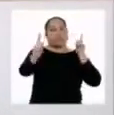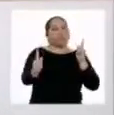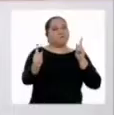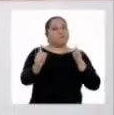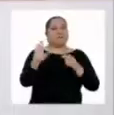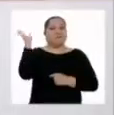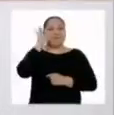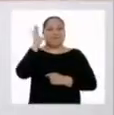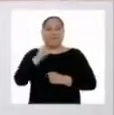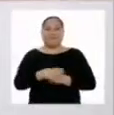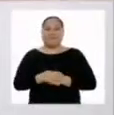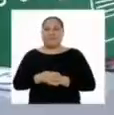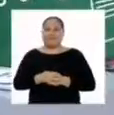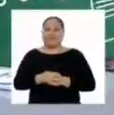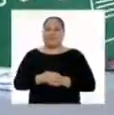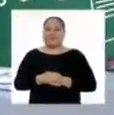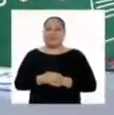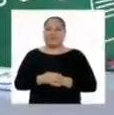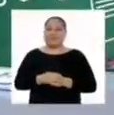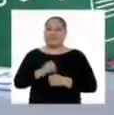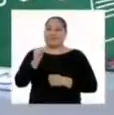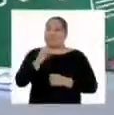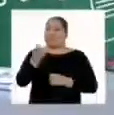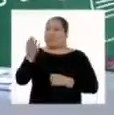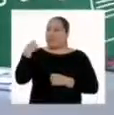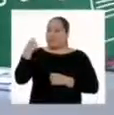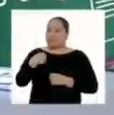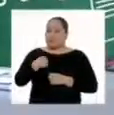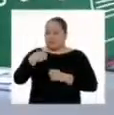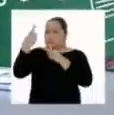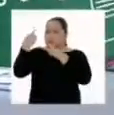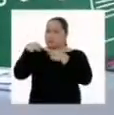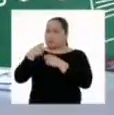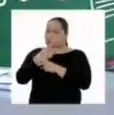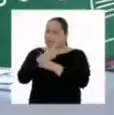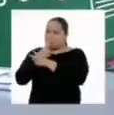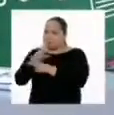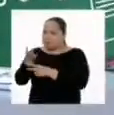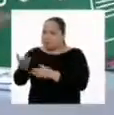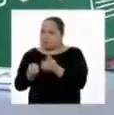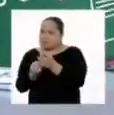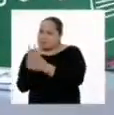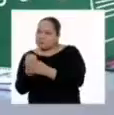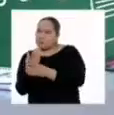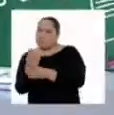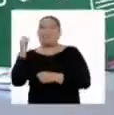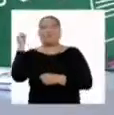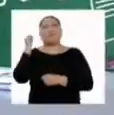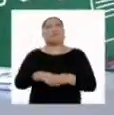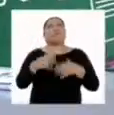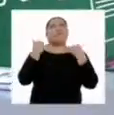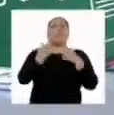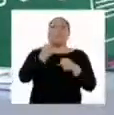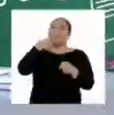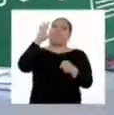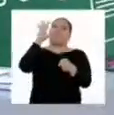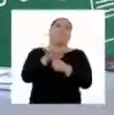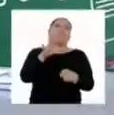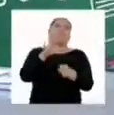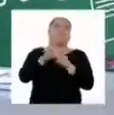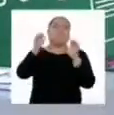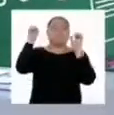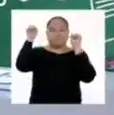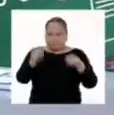distancia. ¡Adiós! Si antes estaba comprometida con cuidar mi biobuerto casero, ahora estoy comprometidísima.